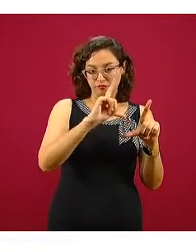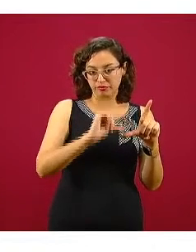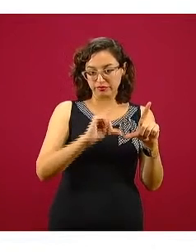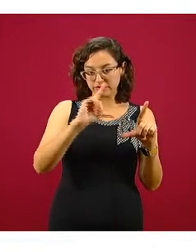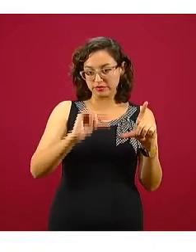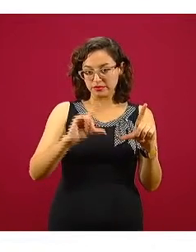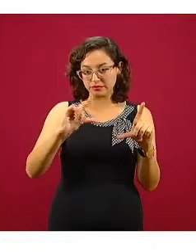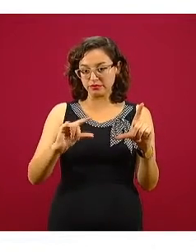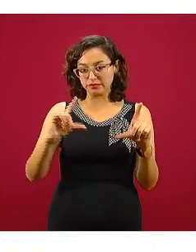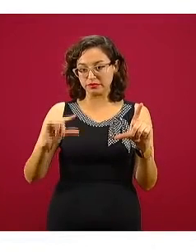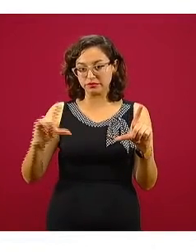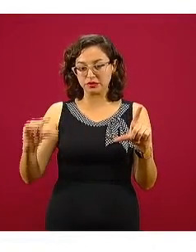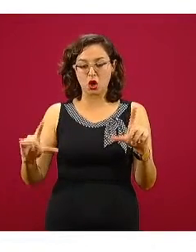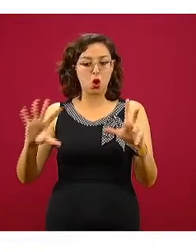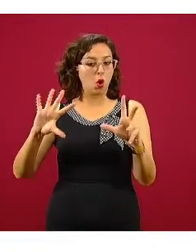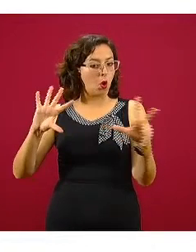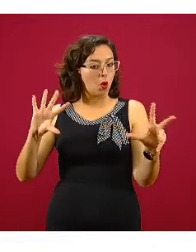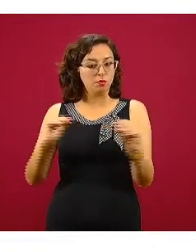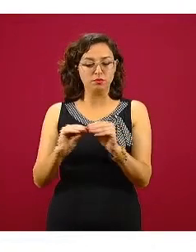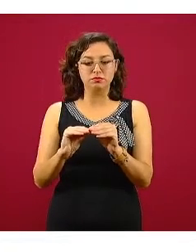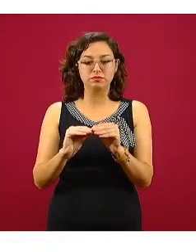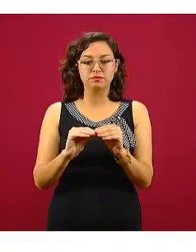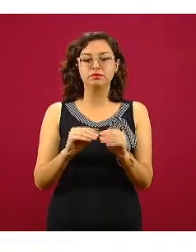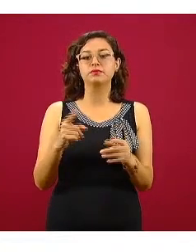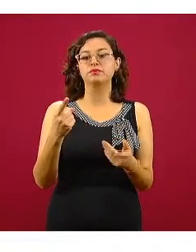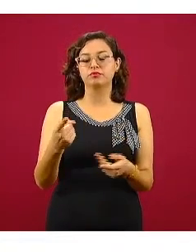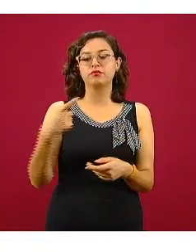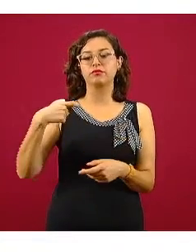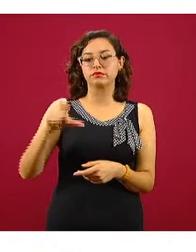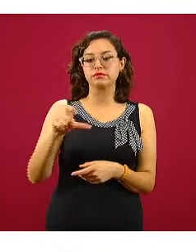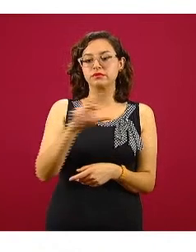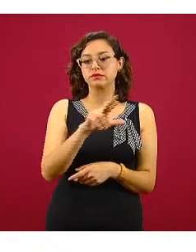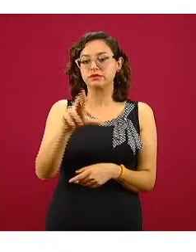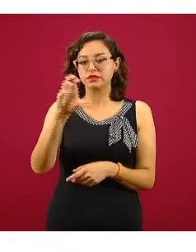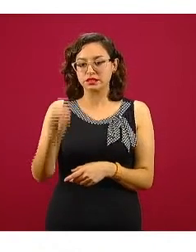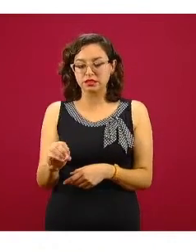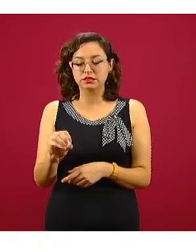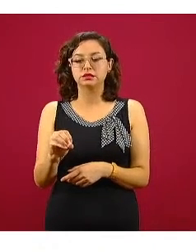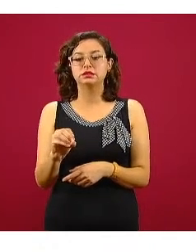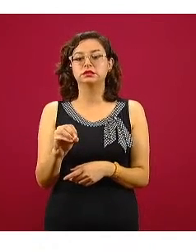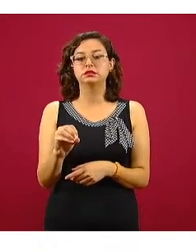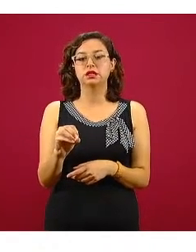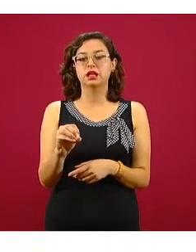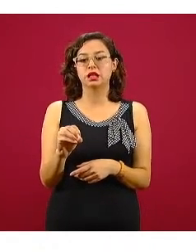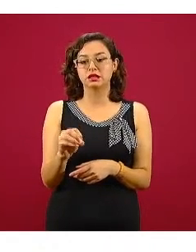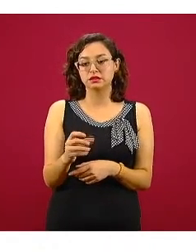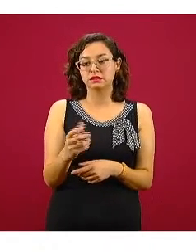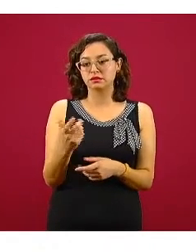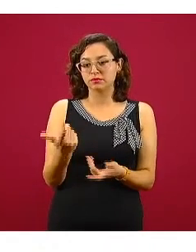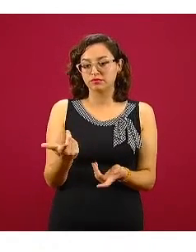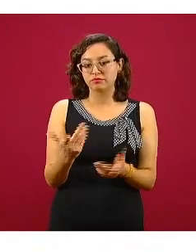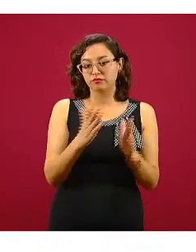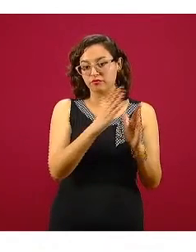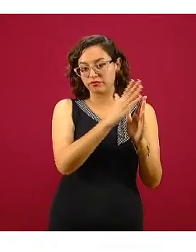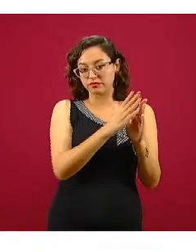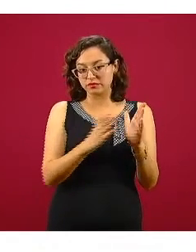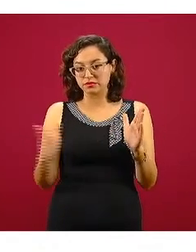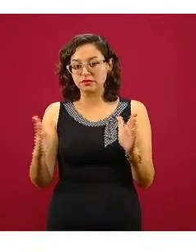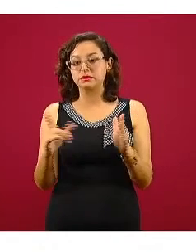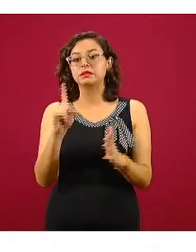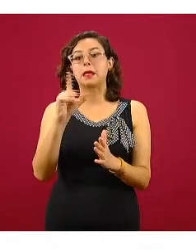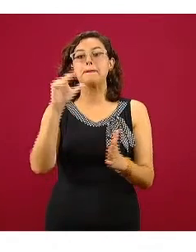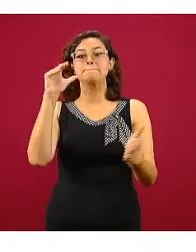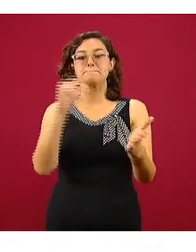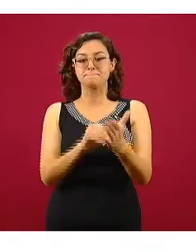acumulados, todas aquellas entidades a partir de Quintana Roo hacia la izquierda, que ya tienen más de mil casos en su